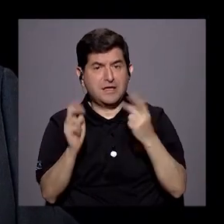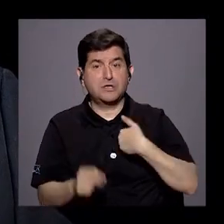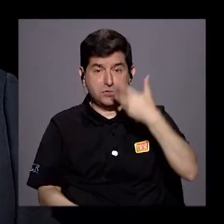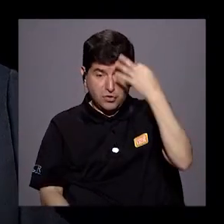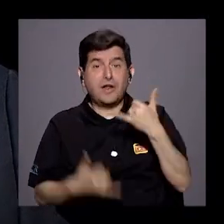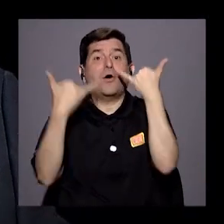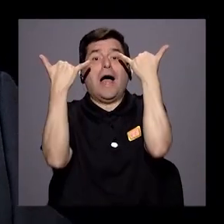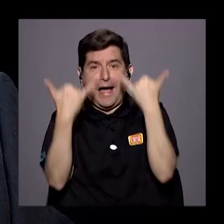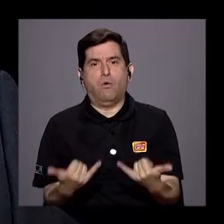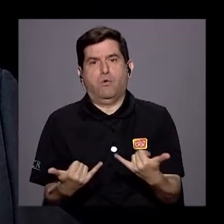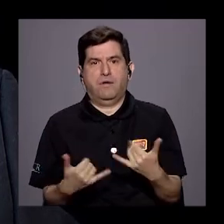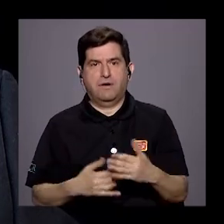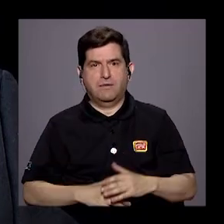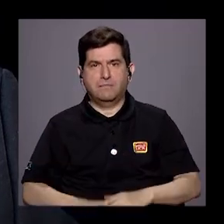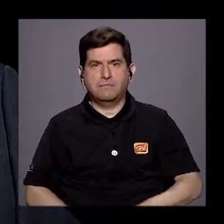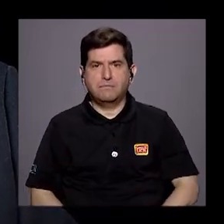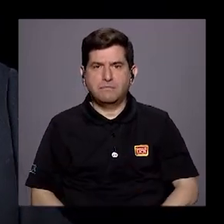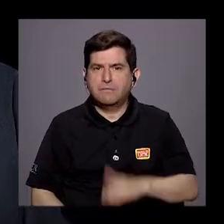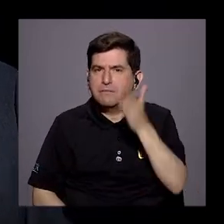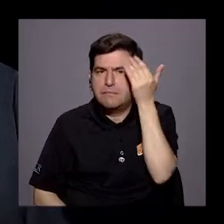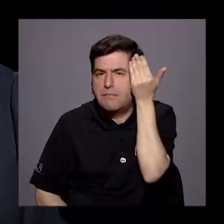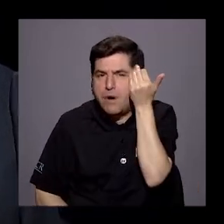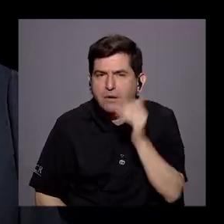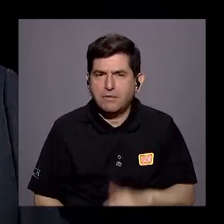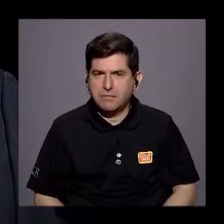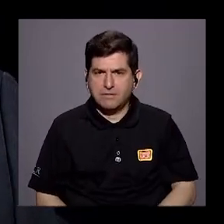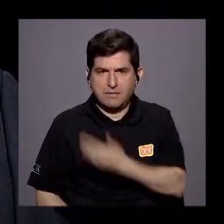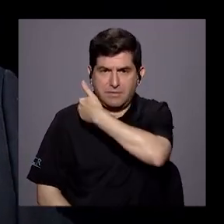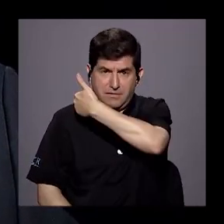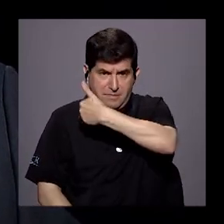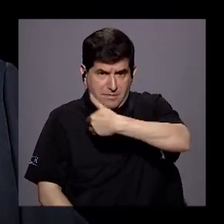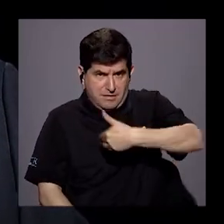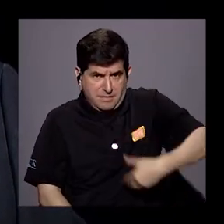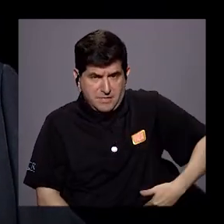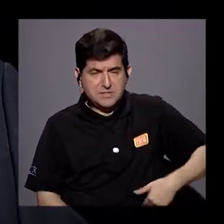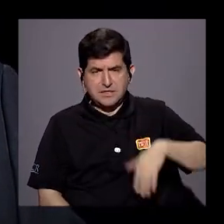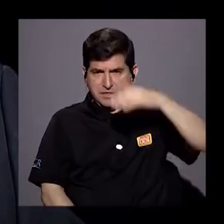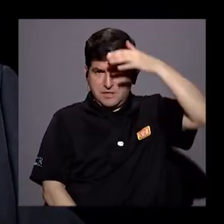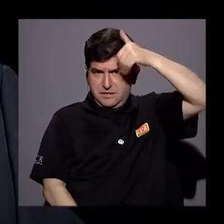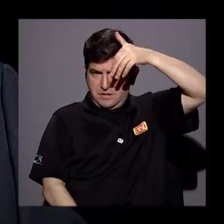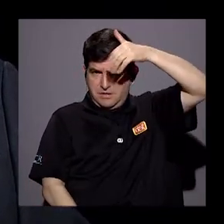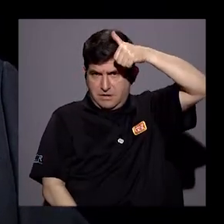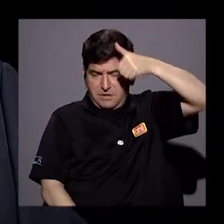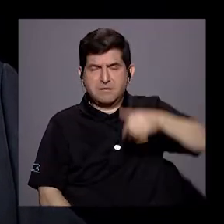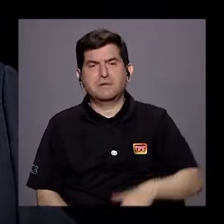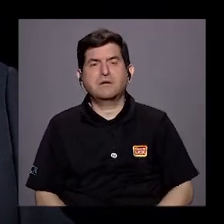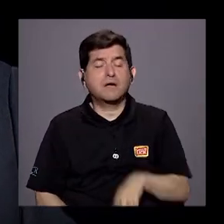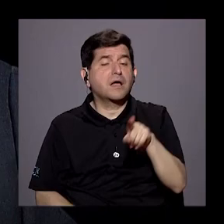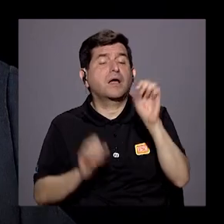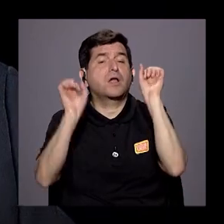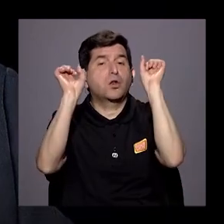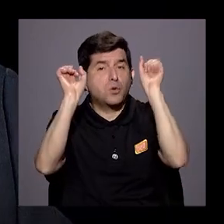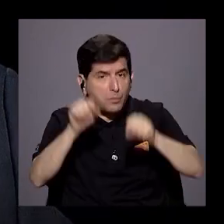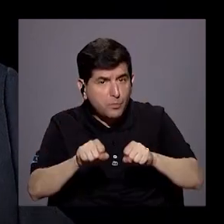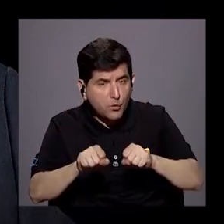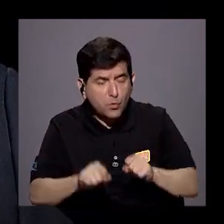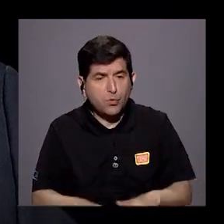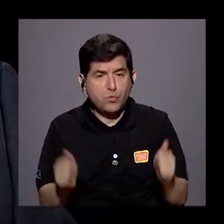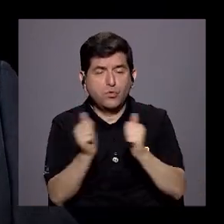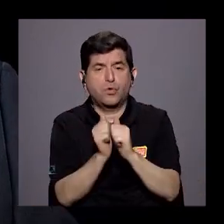tema, yo creo que es en este momento. Porque el presidente Alvarado logró